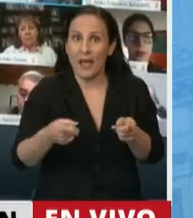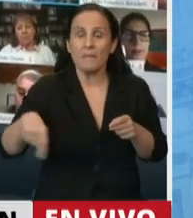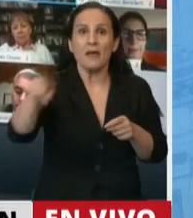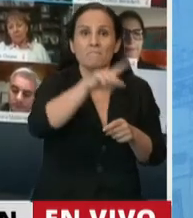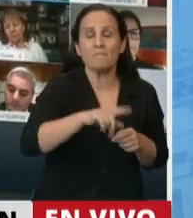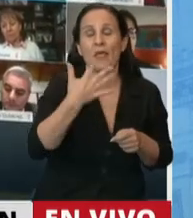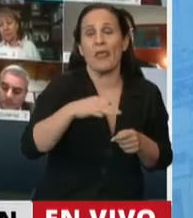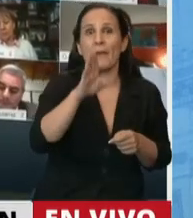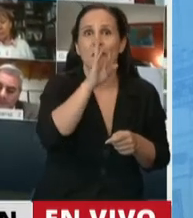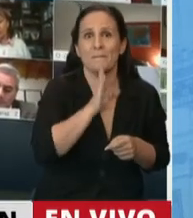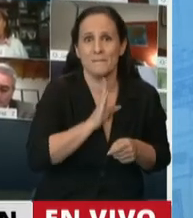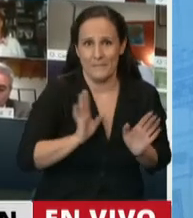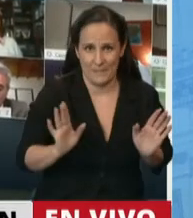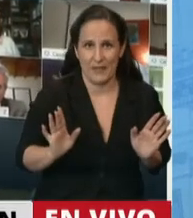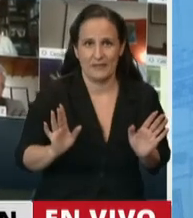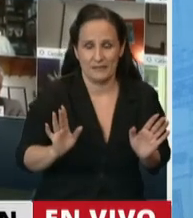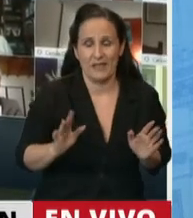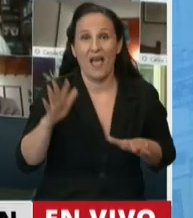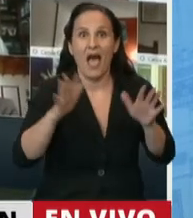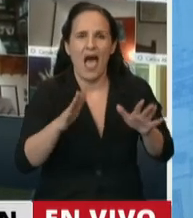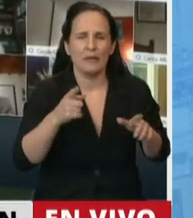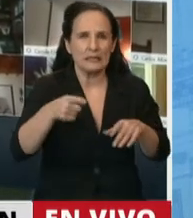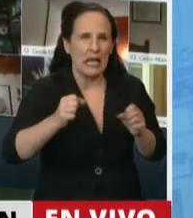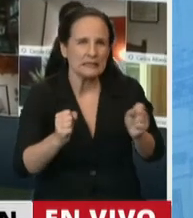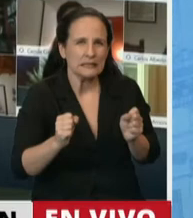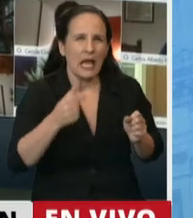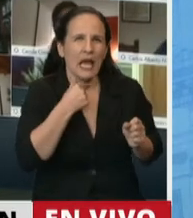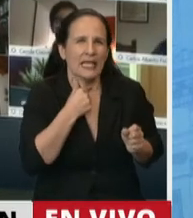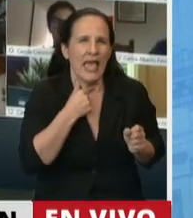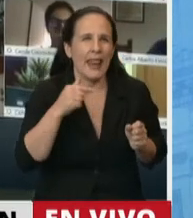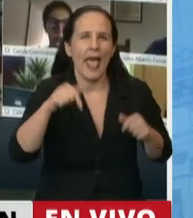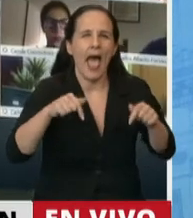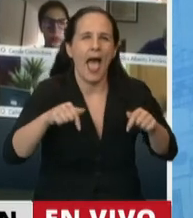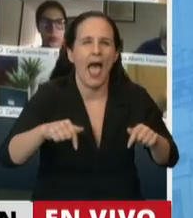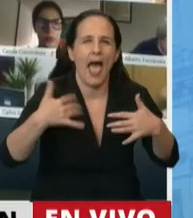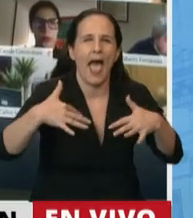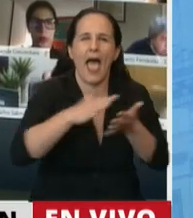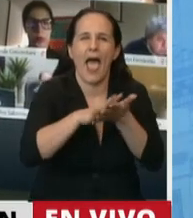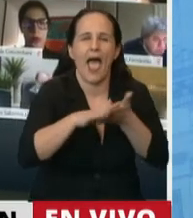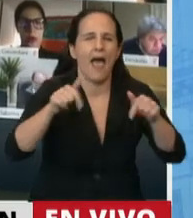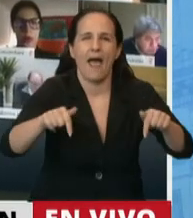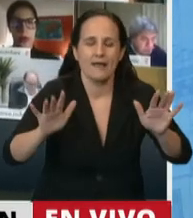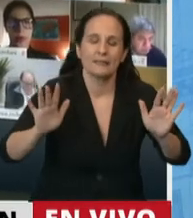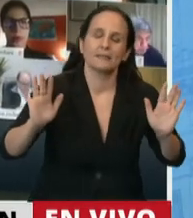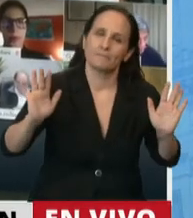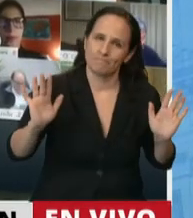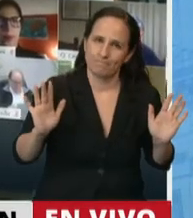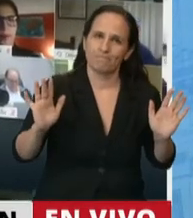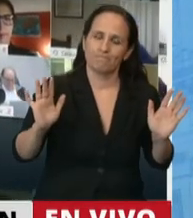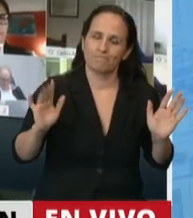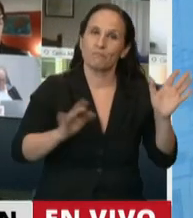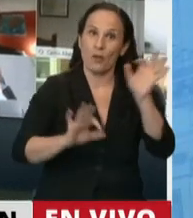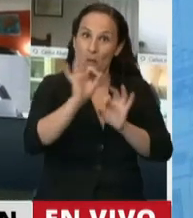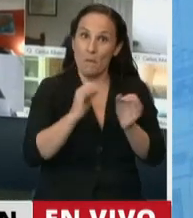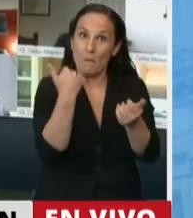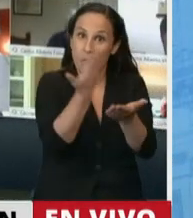A veces hay demasiada impaciencia y se quiere todo de golpe. Este proyecto de teletrabajo